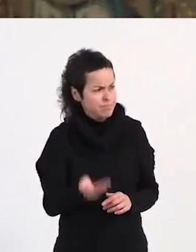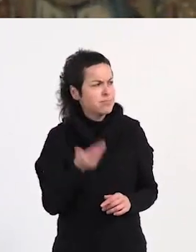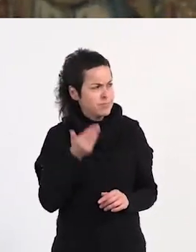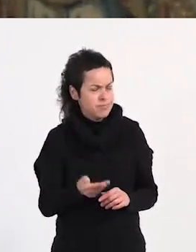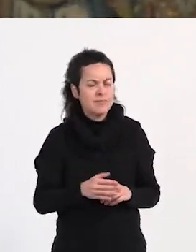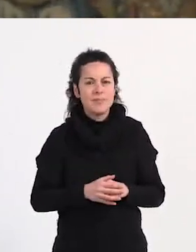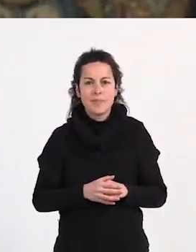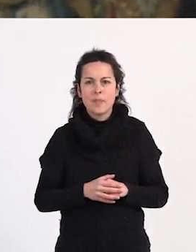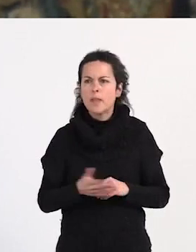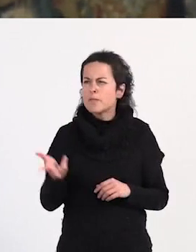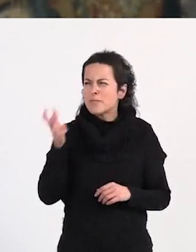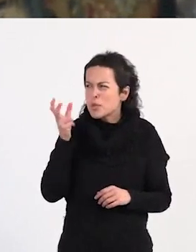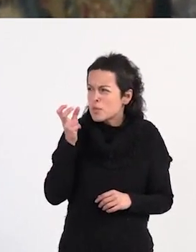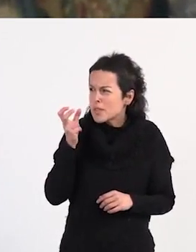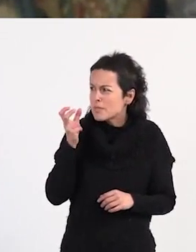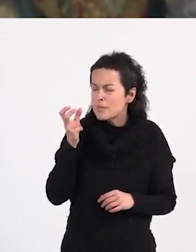Hola,